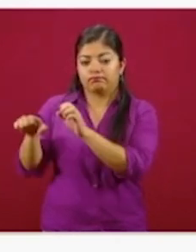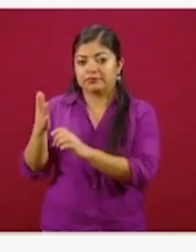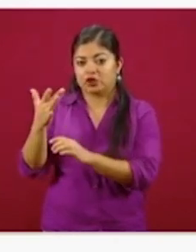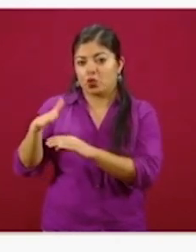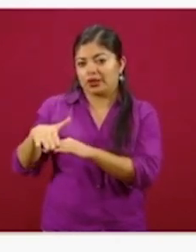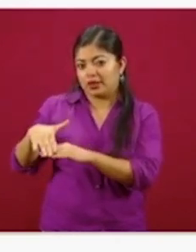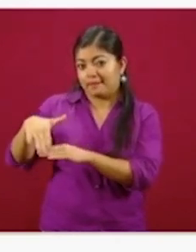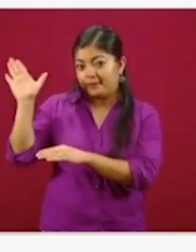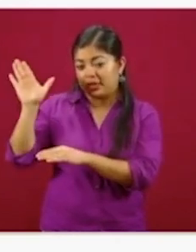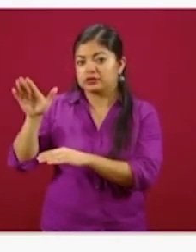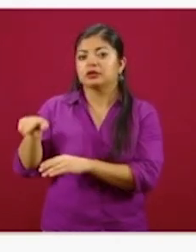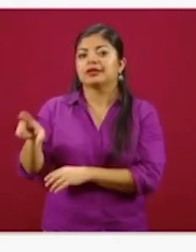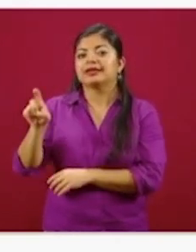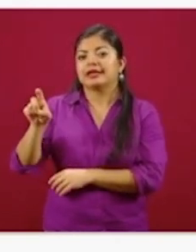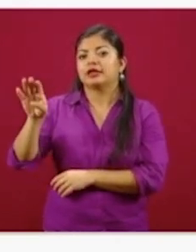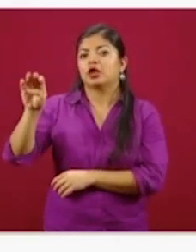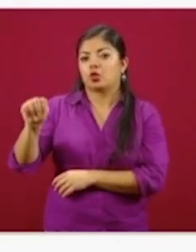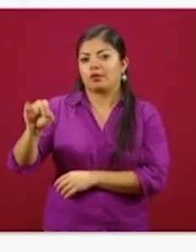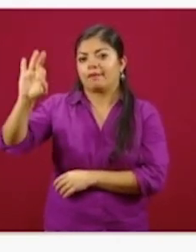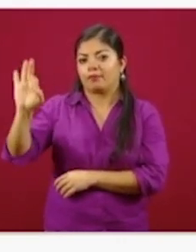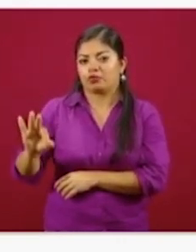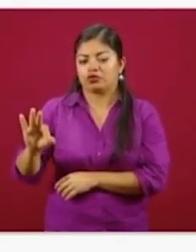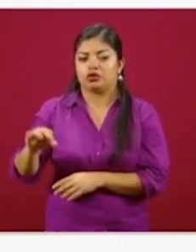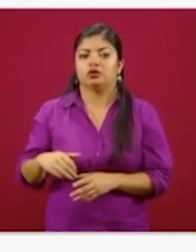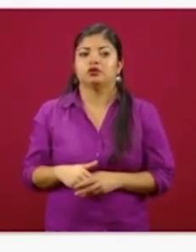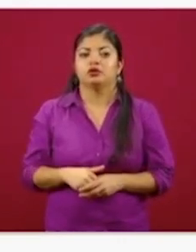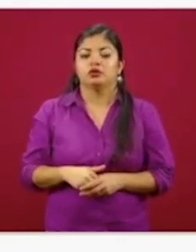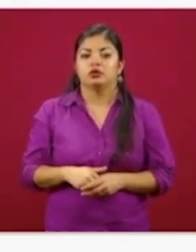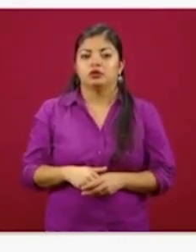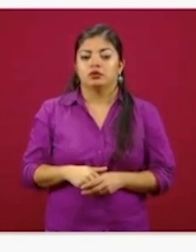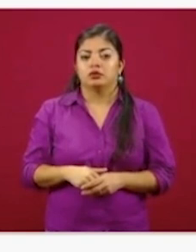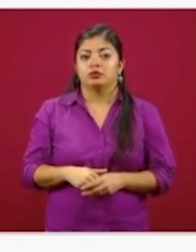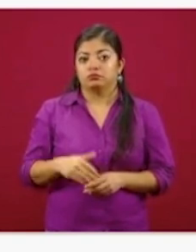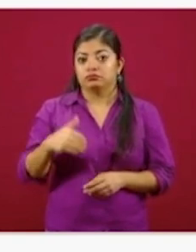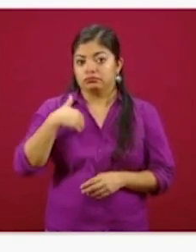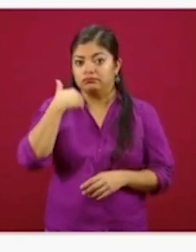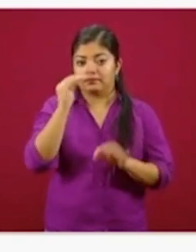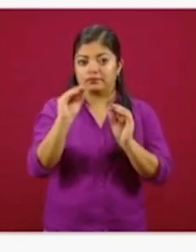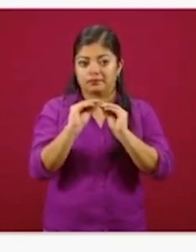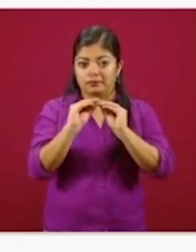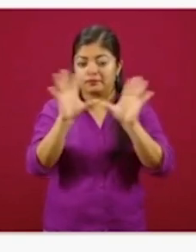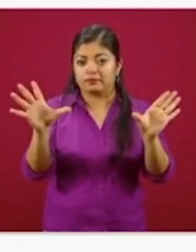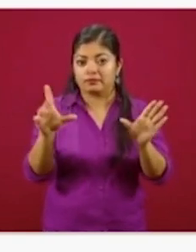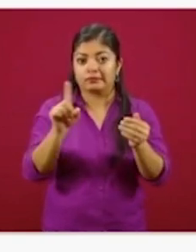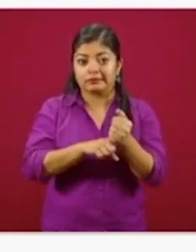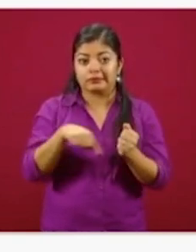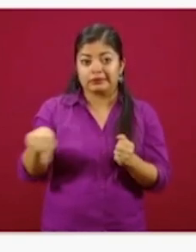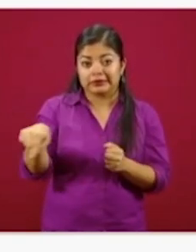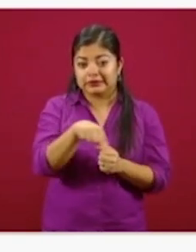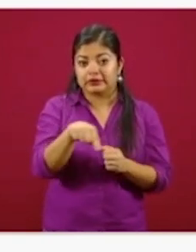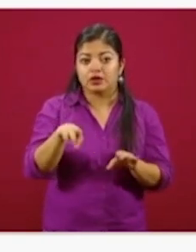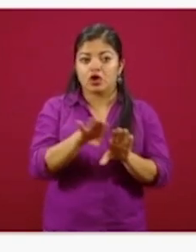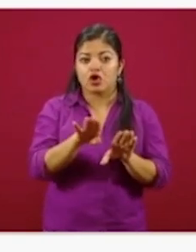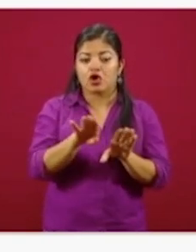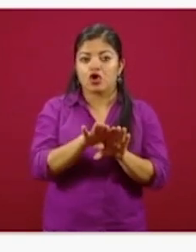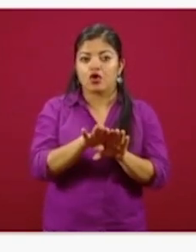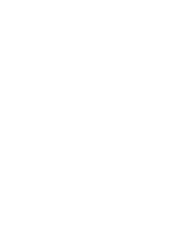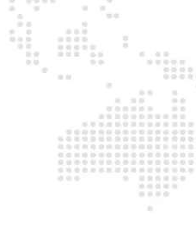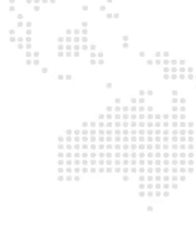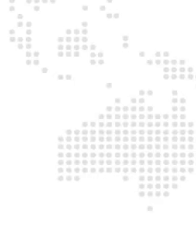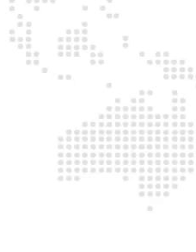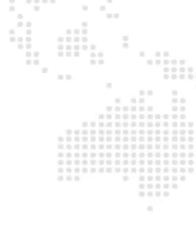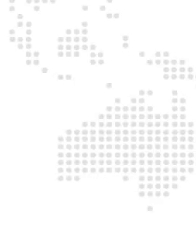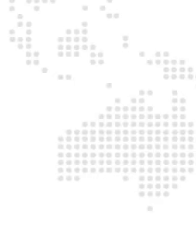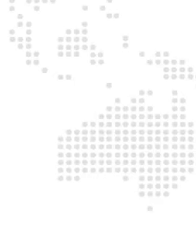o más 39 por ciento. Acabe aclarar que este apoyo no compite y no se excluye del resto de los